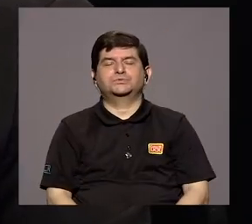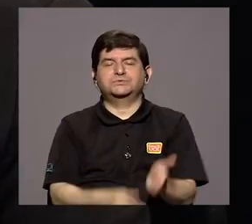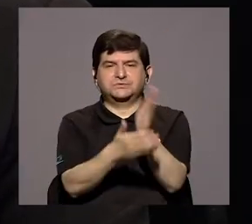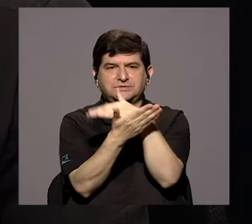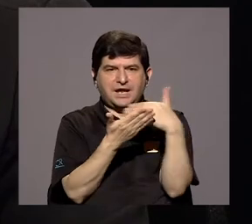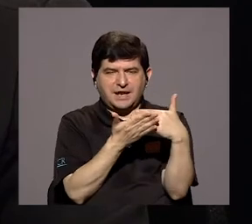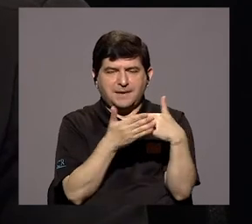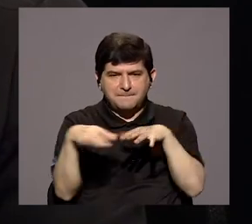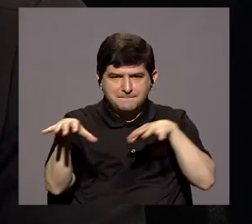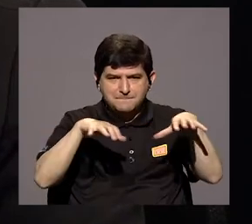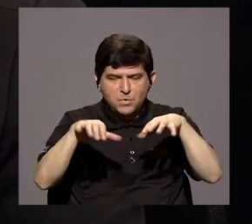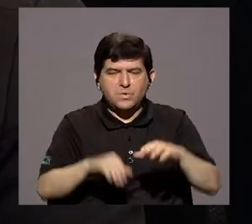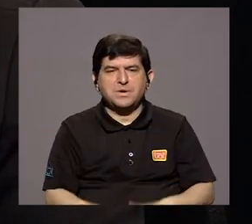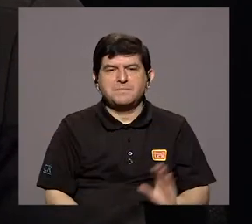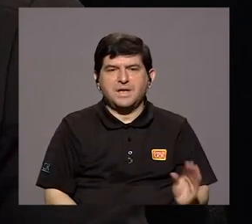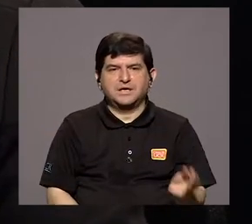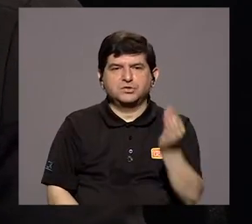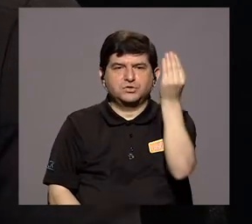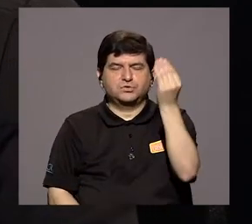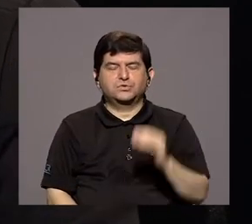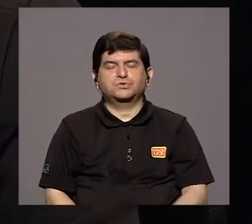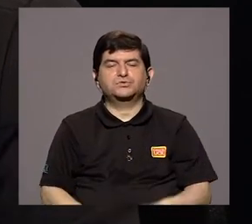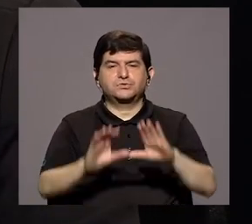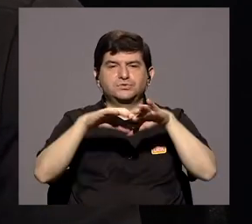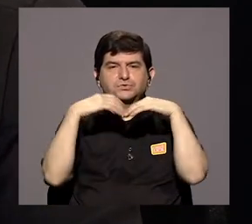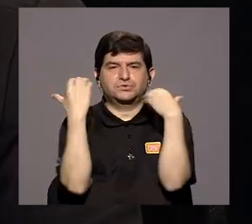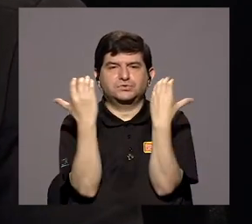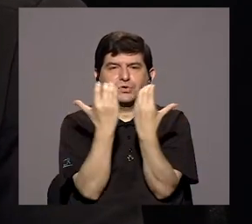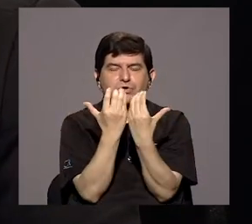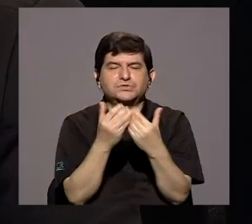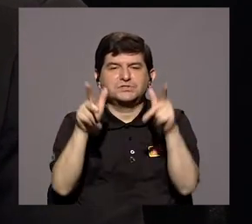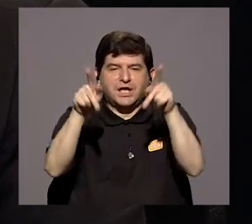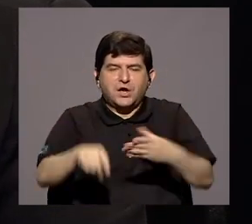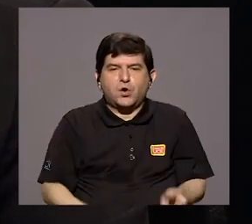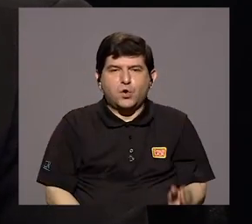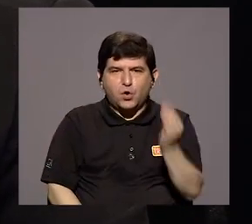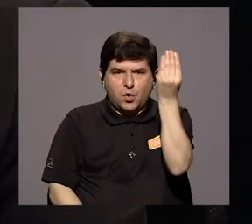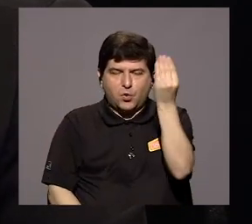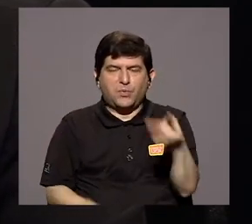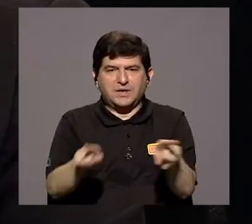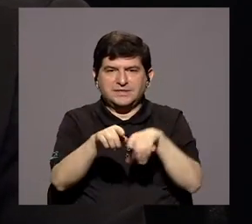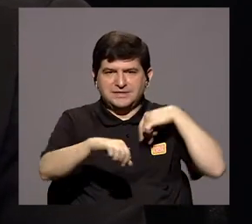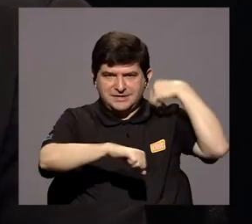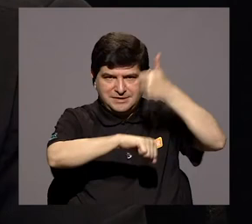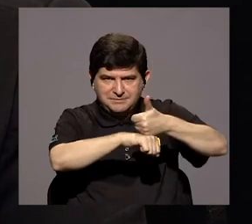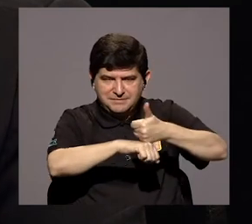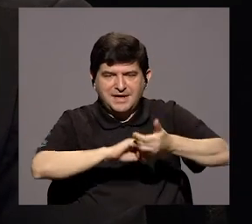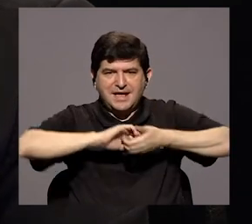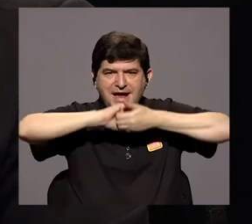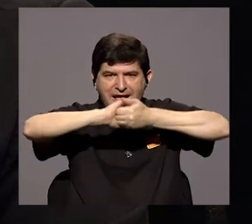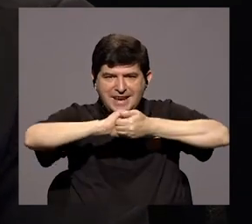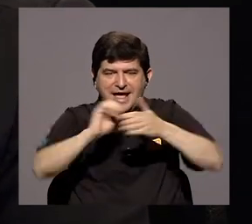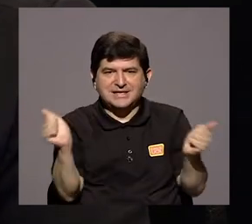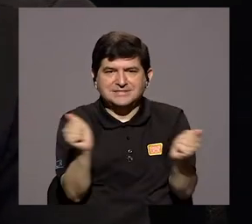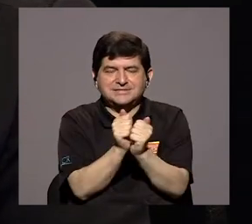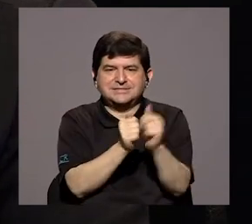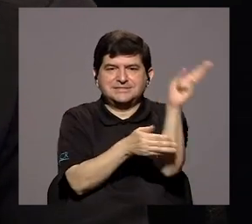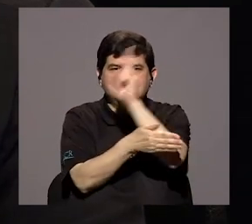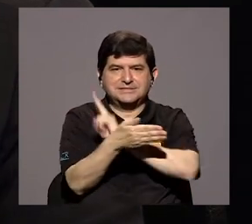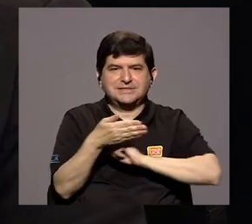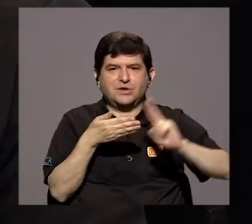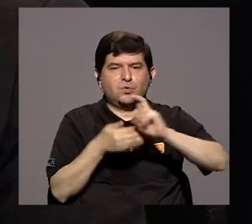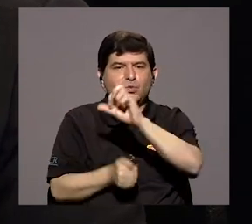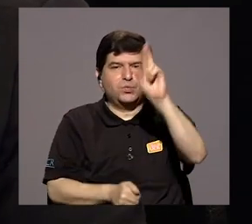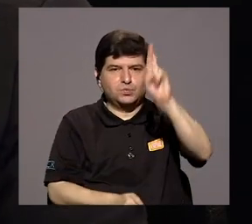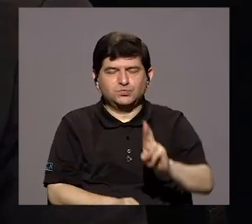de movimientos de juventud y el Consejo de la Persona Joven, también hemos establecido alianzas con la Universidad de Costa